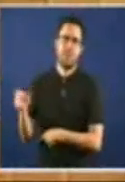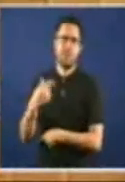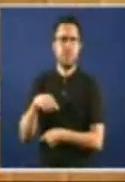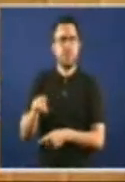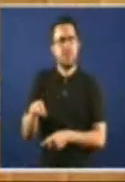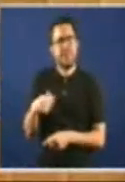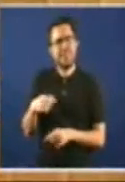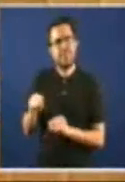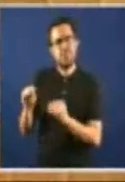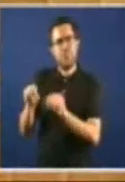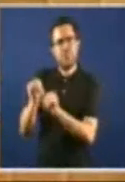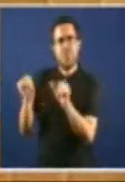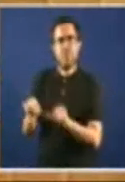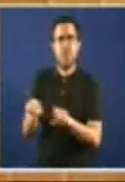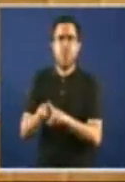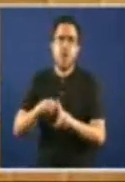o único Que se lleda a ver